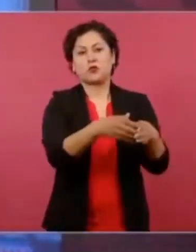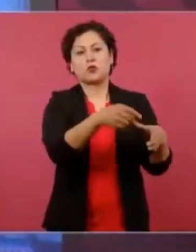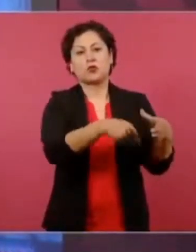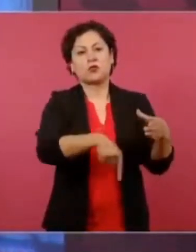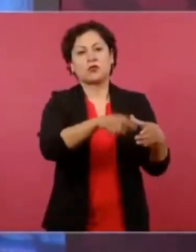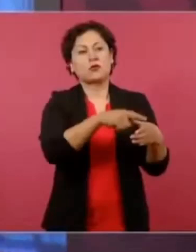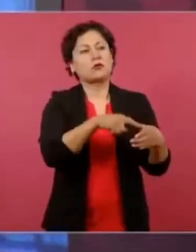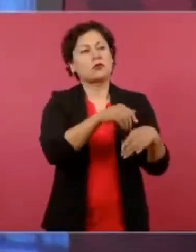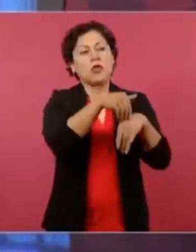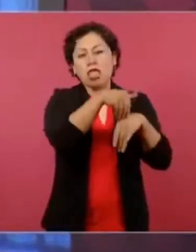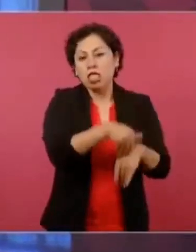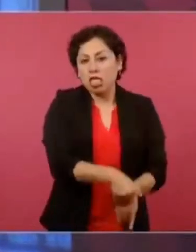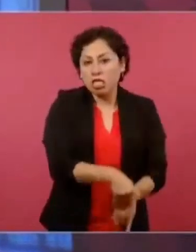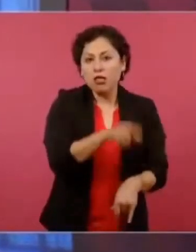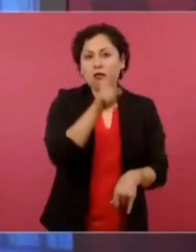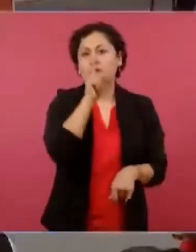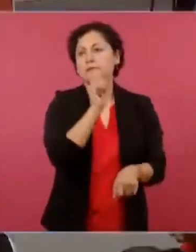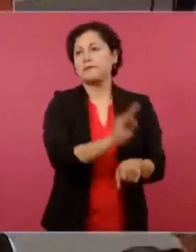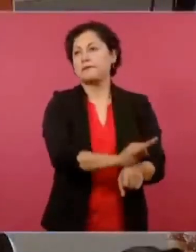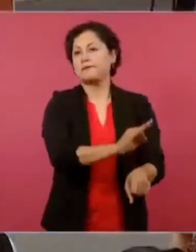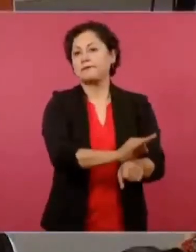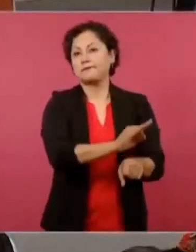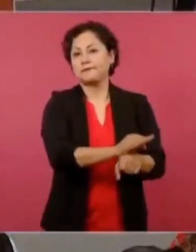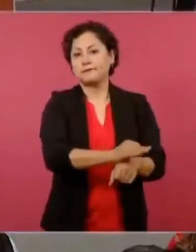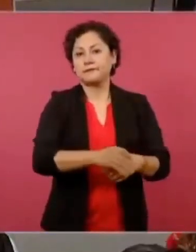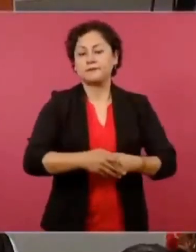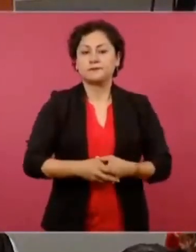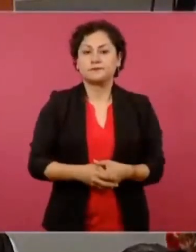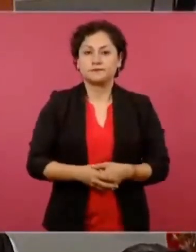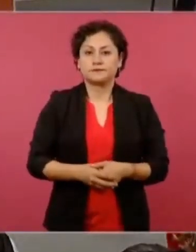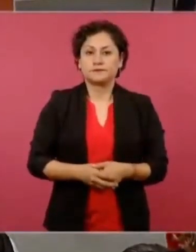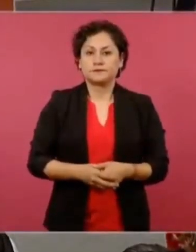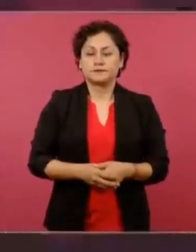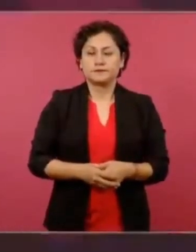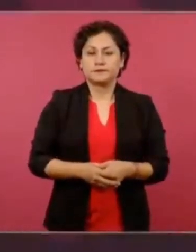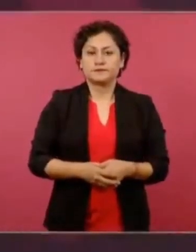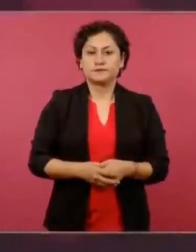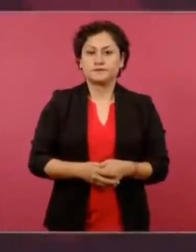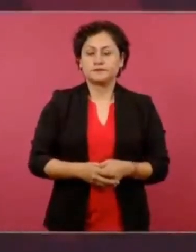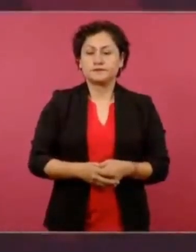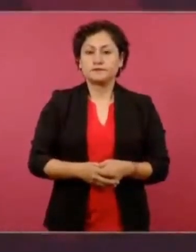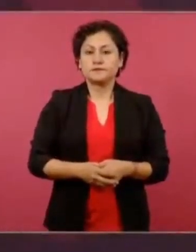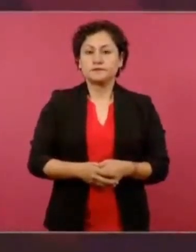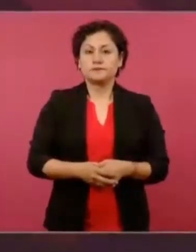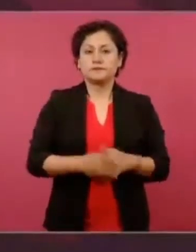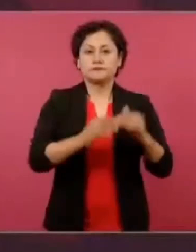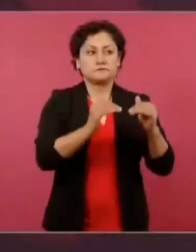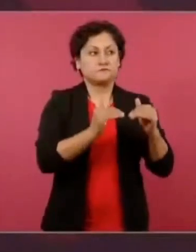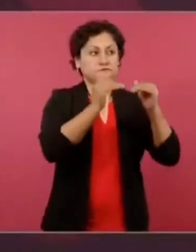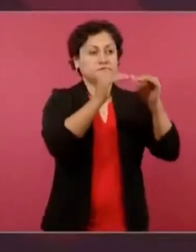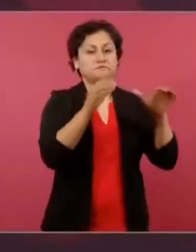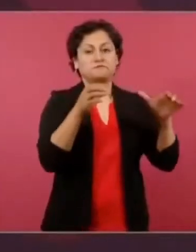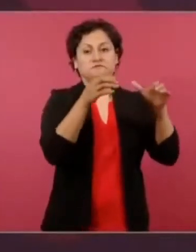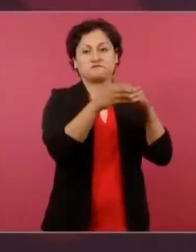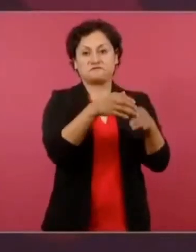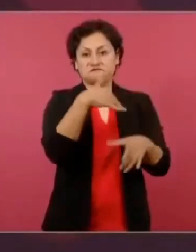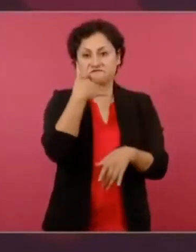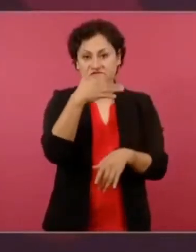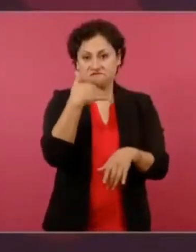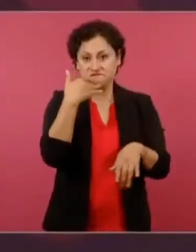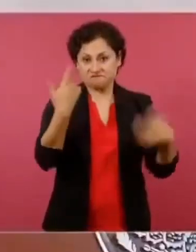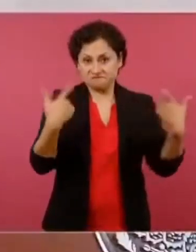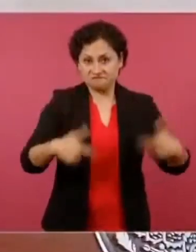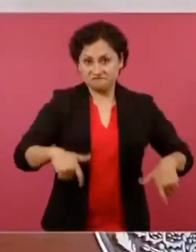alcahuetes de la oligarquía corrupta,